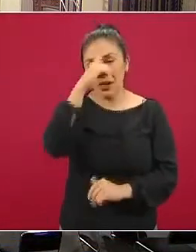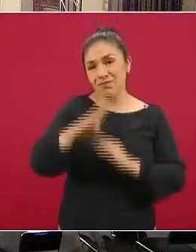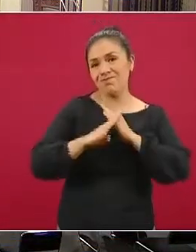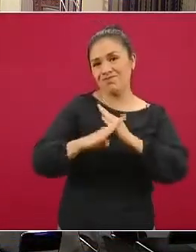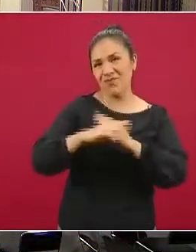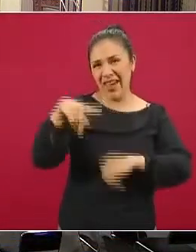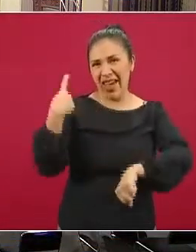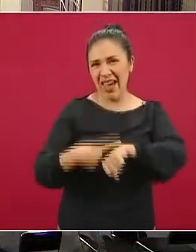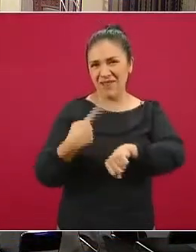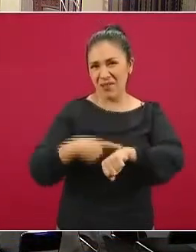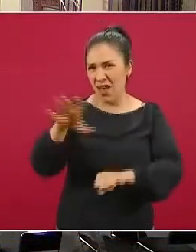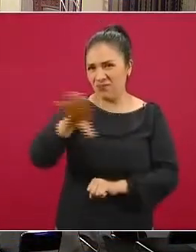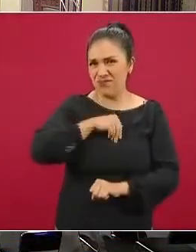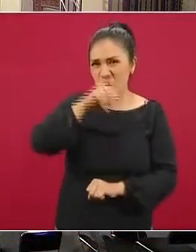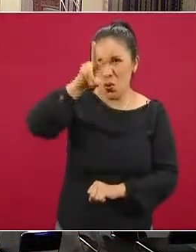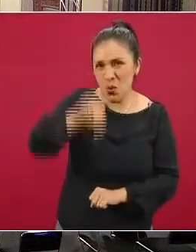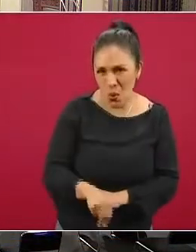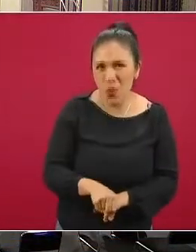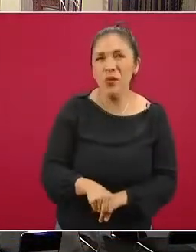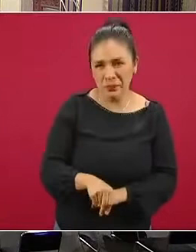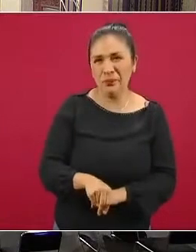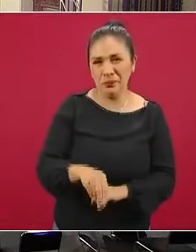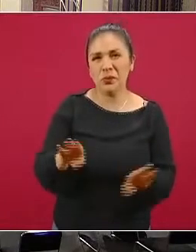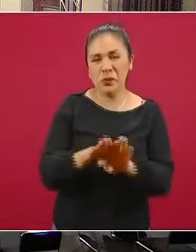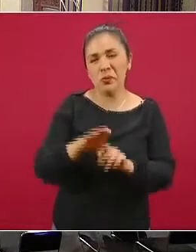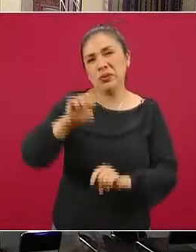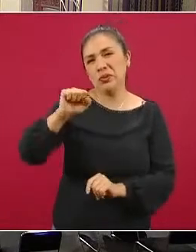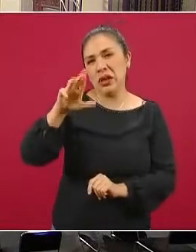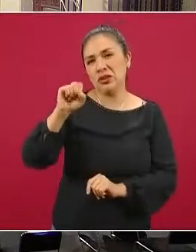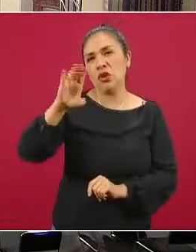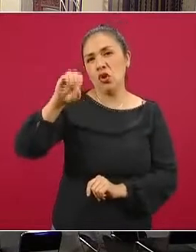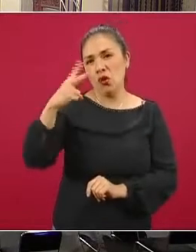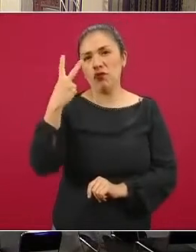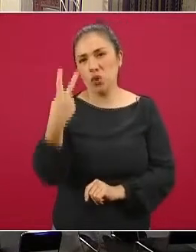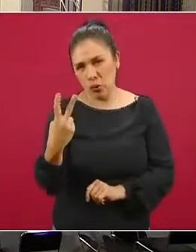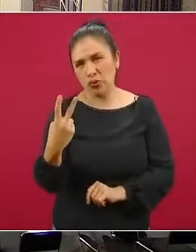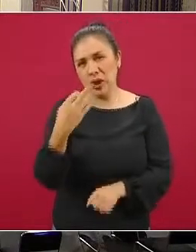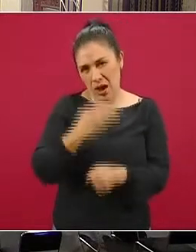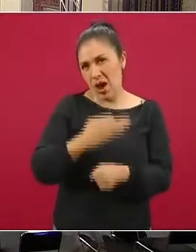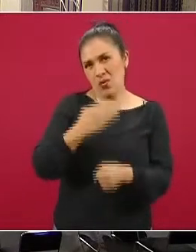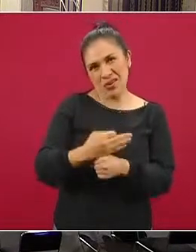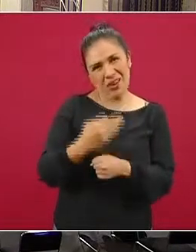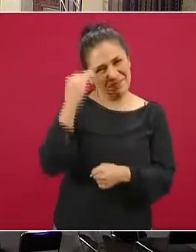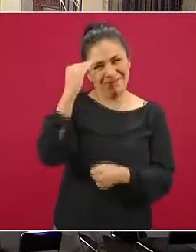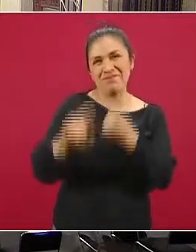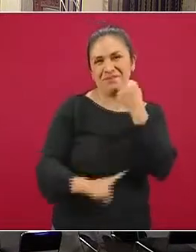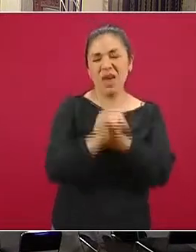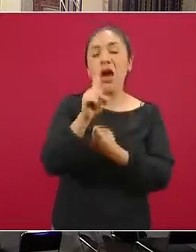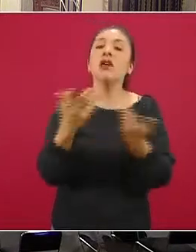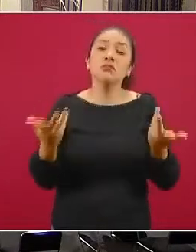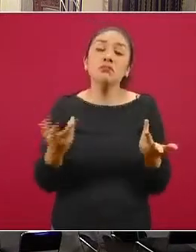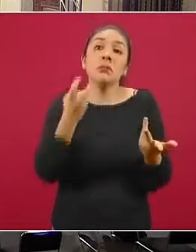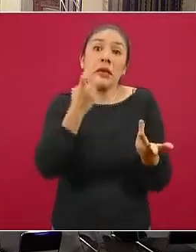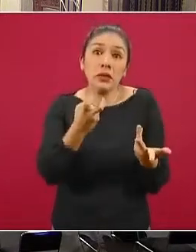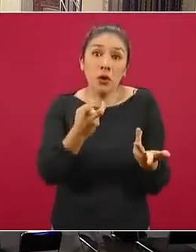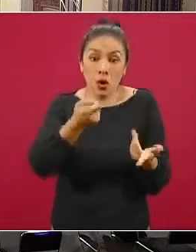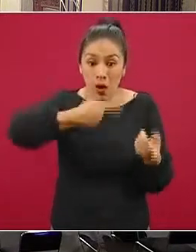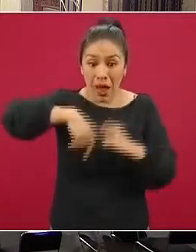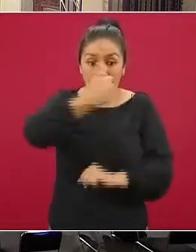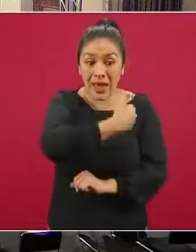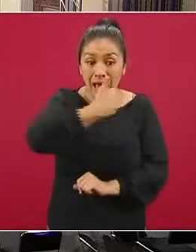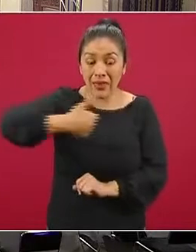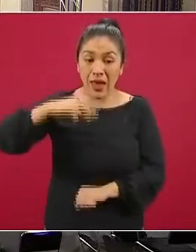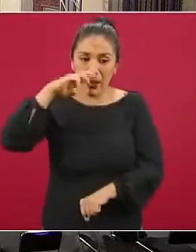enfermedades respiratorias, específicamente SARS-CoV-2 en este momento, pues entonces podremos realmente